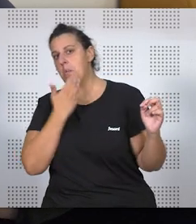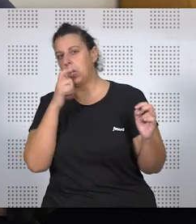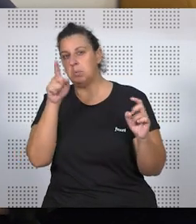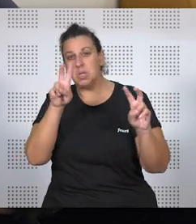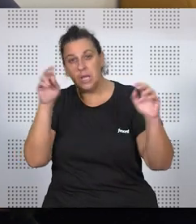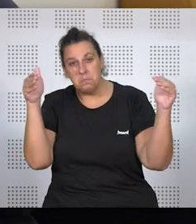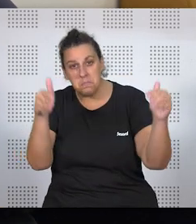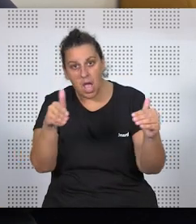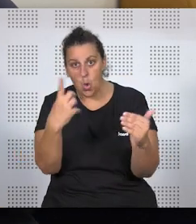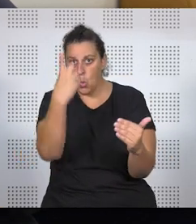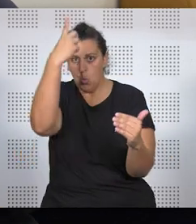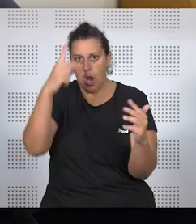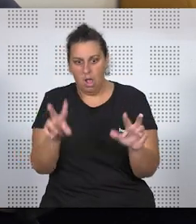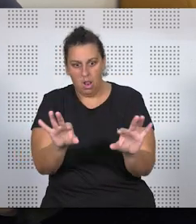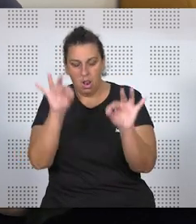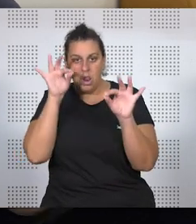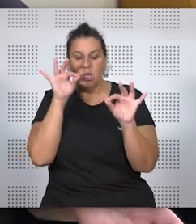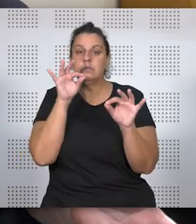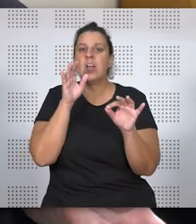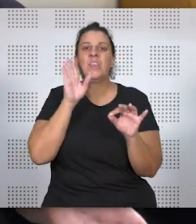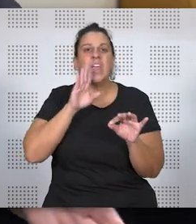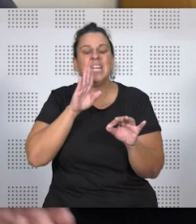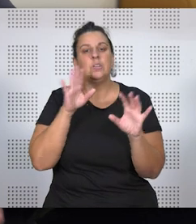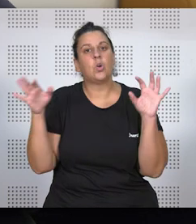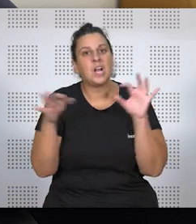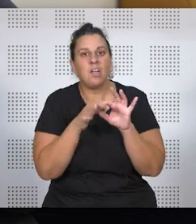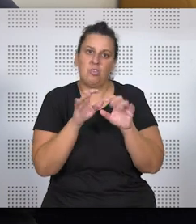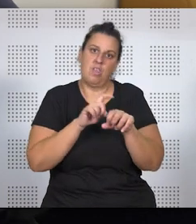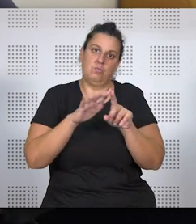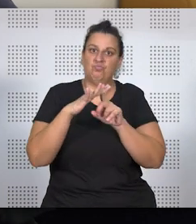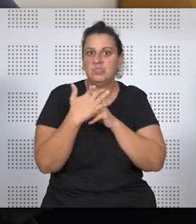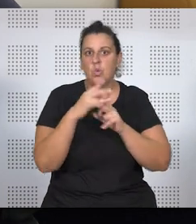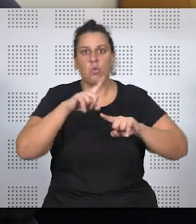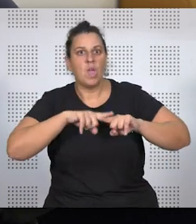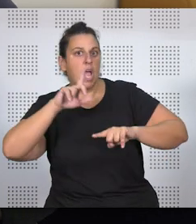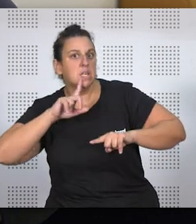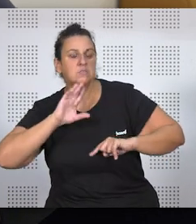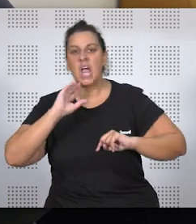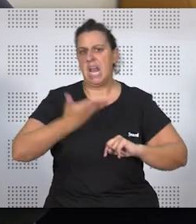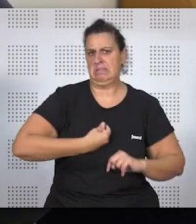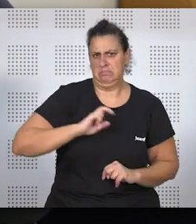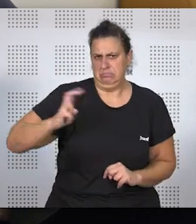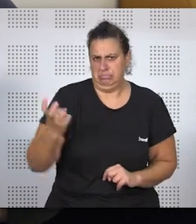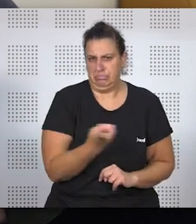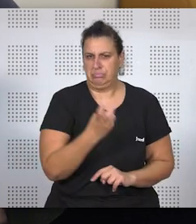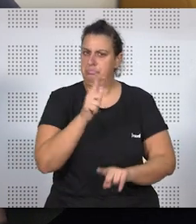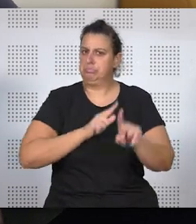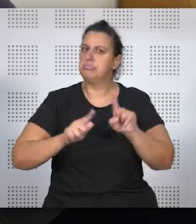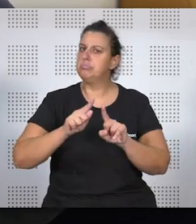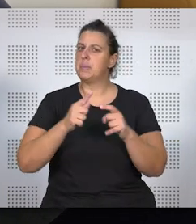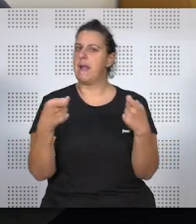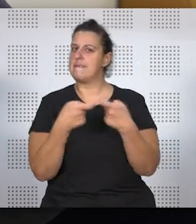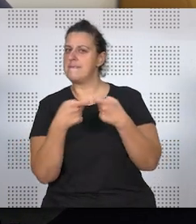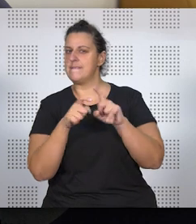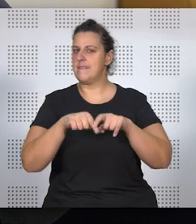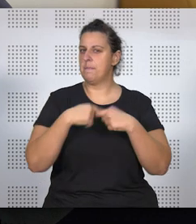conflicto, o el suceso delictivo, tiene algo que ver con estas condiciones, con determinadas redicillas familiares, que no se